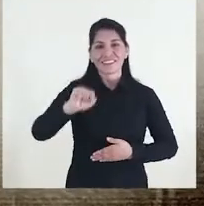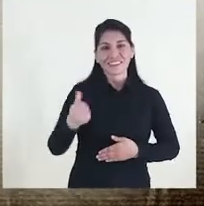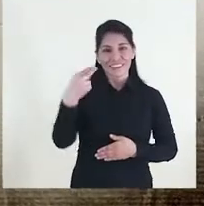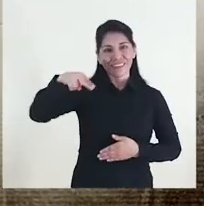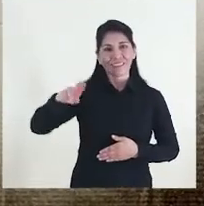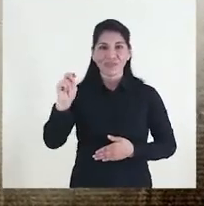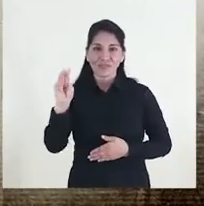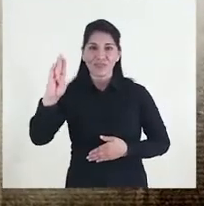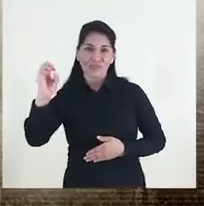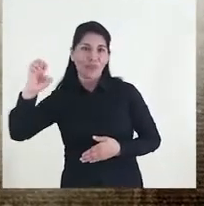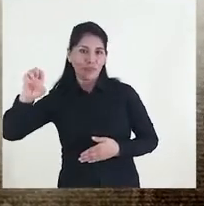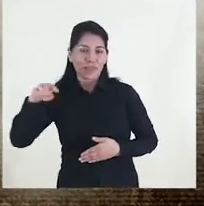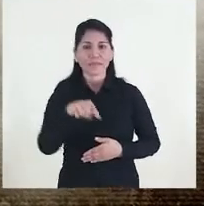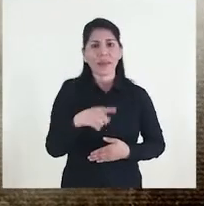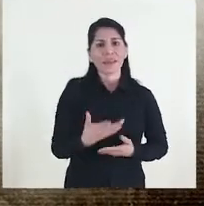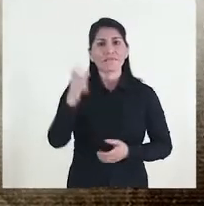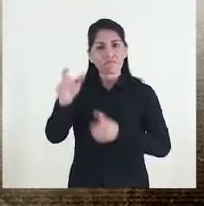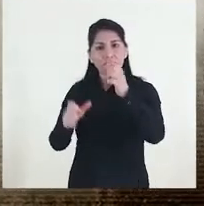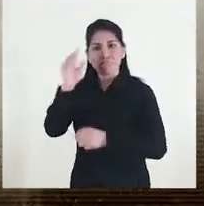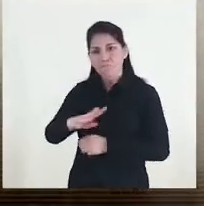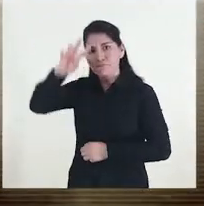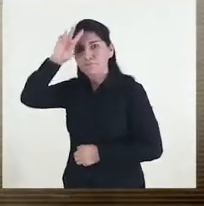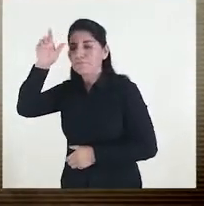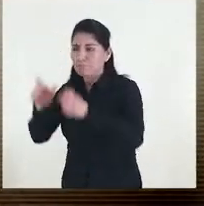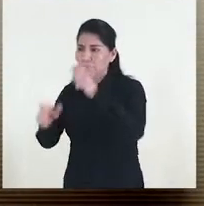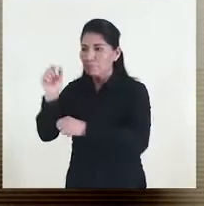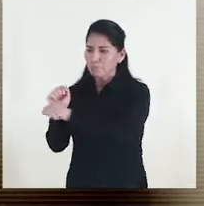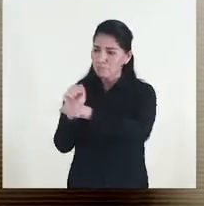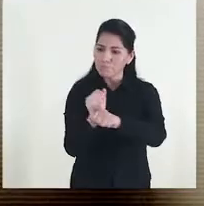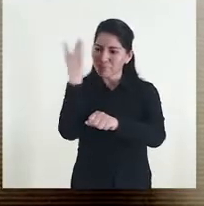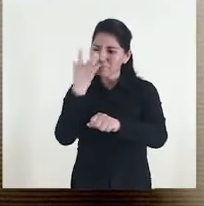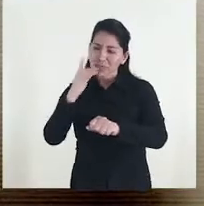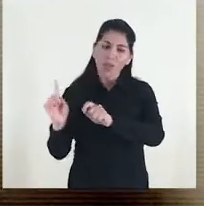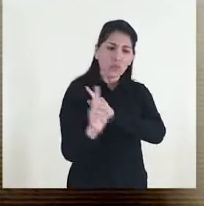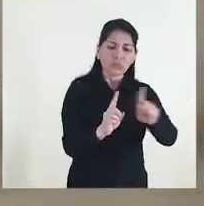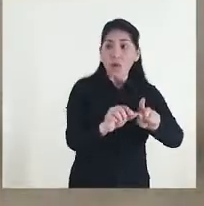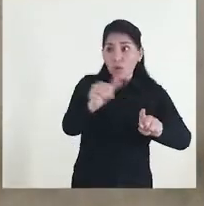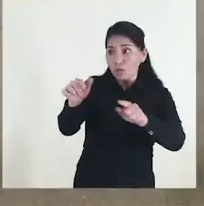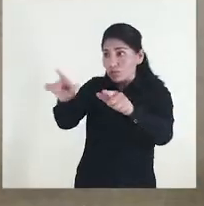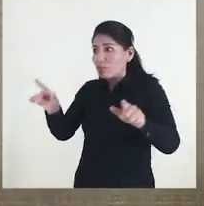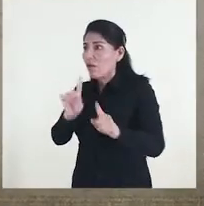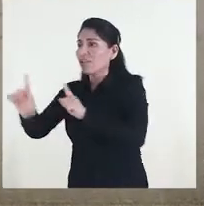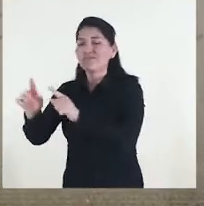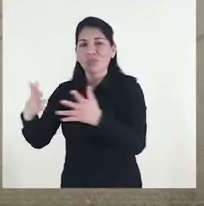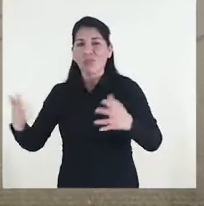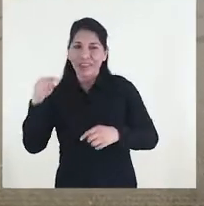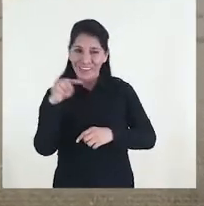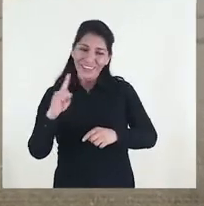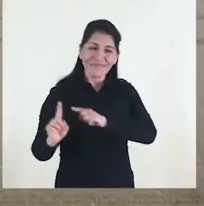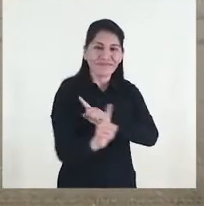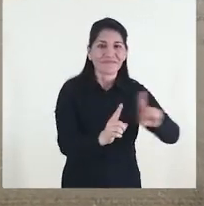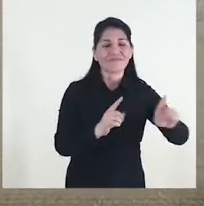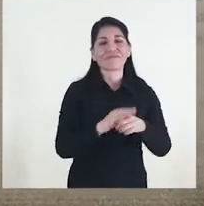Hospital de San Bartolomé. Para la atención y asilo de los esclavos y también para muchos de los negros libertos que no tenían dónde